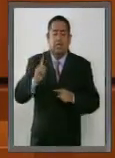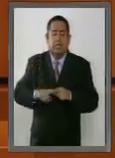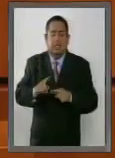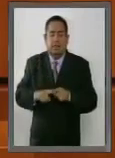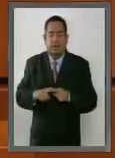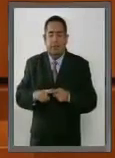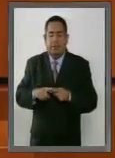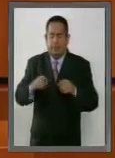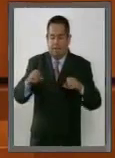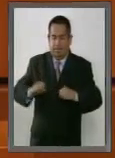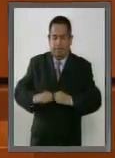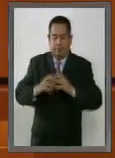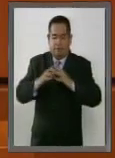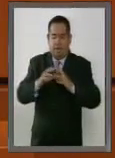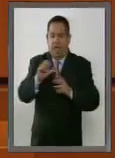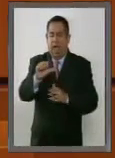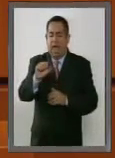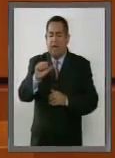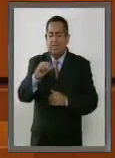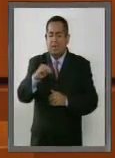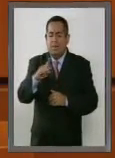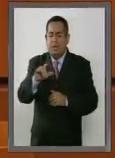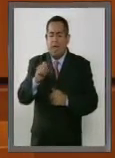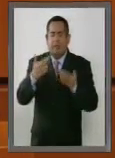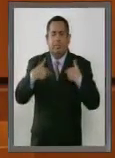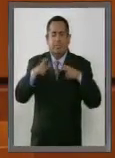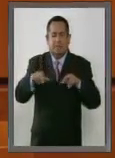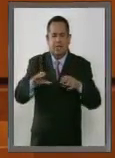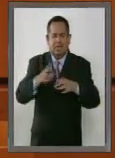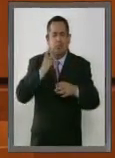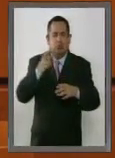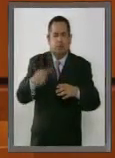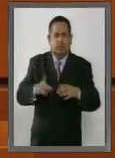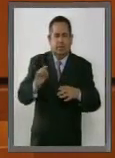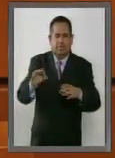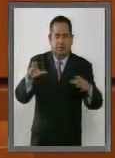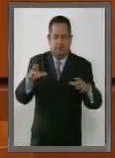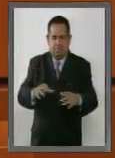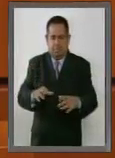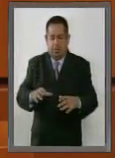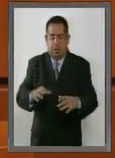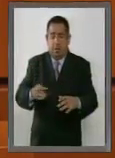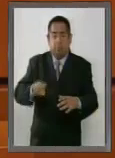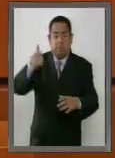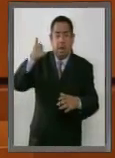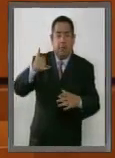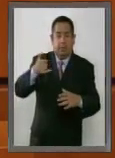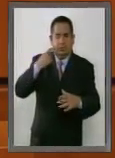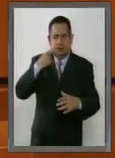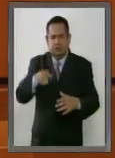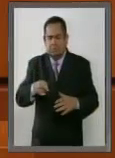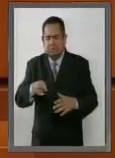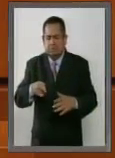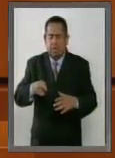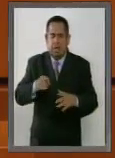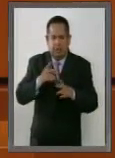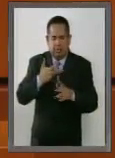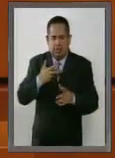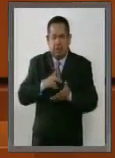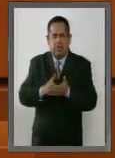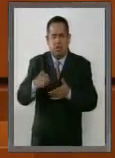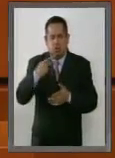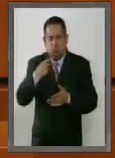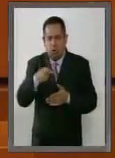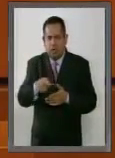la Asamblea de Representantes. Y por primera vez se reconocieron ciertos derechos políticos